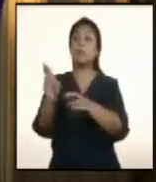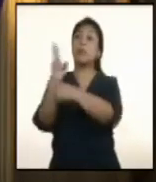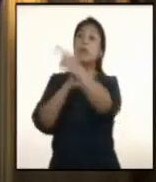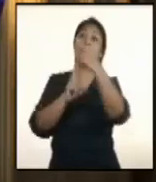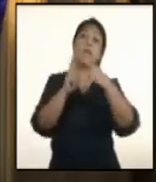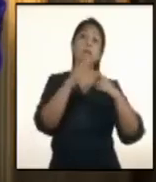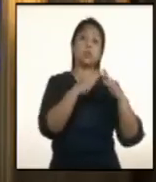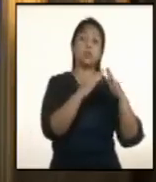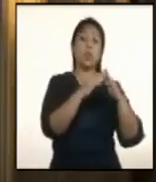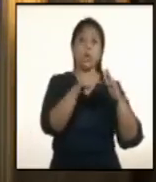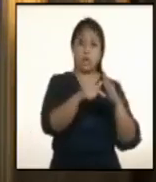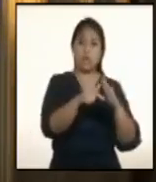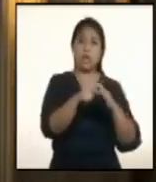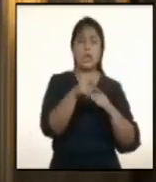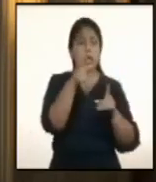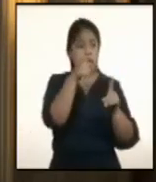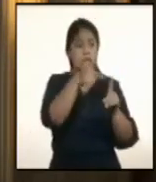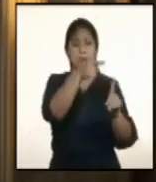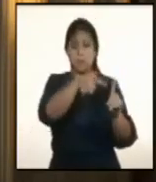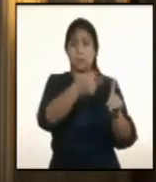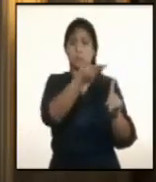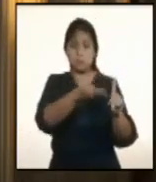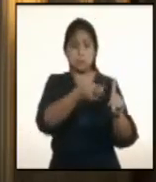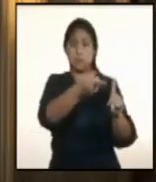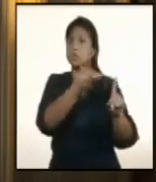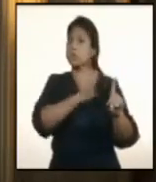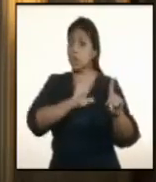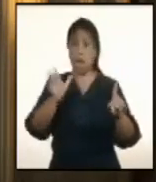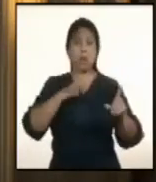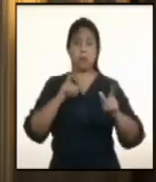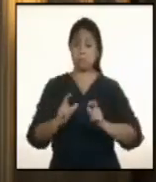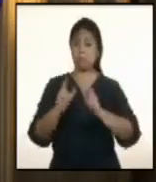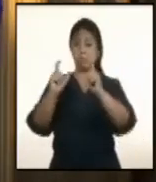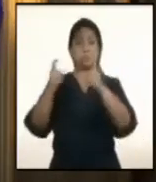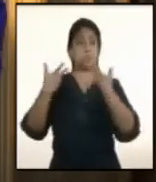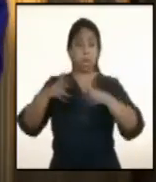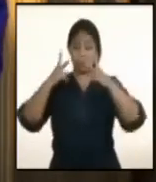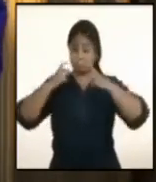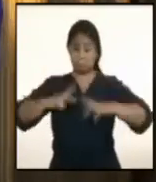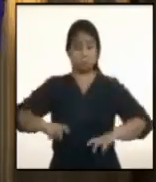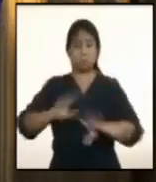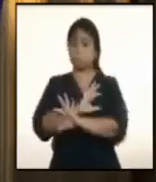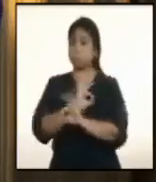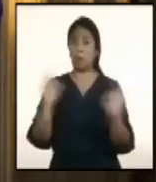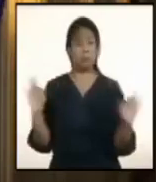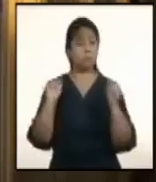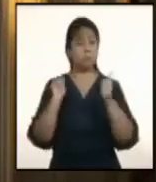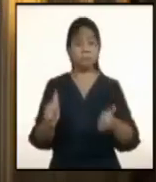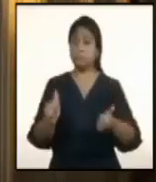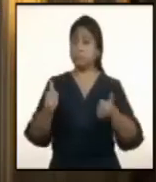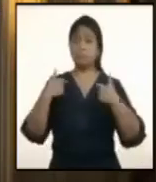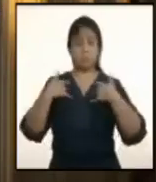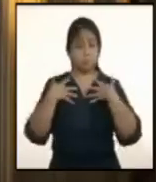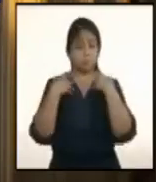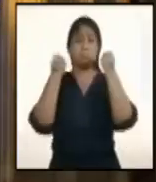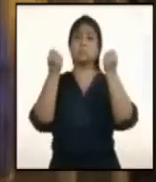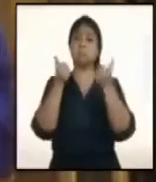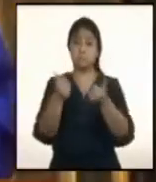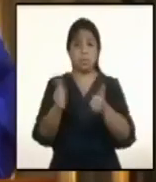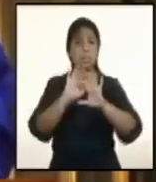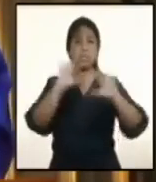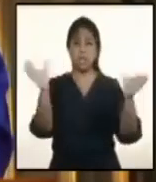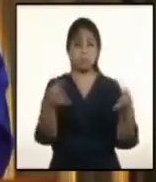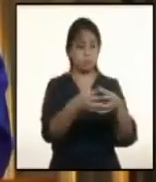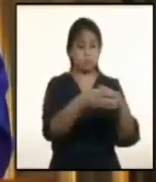pese a que esa persona llevaba un certificado de que le había sido hecha la prueba, que había estado en cuarentena y que no